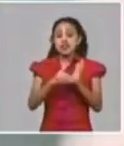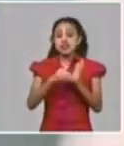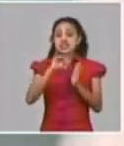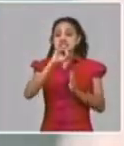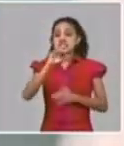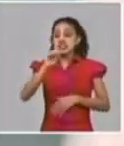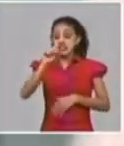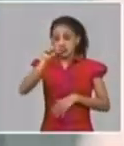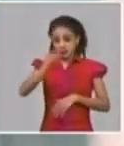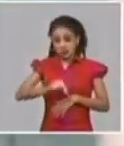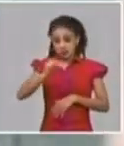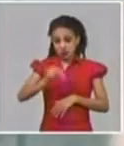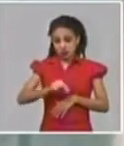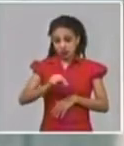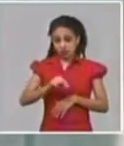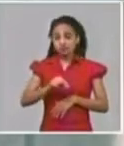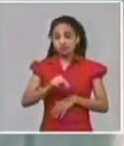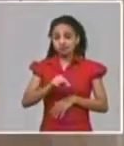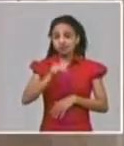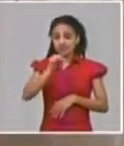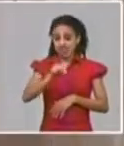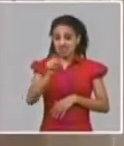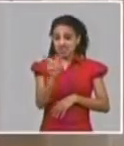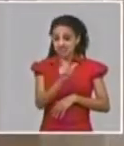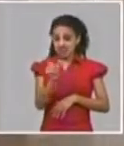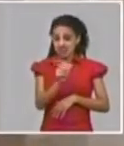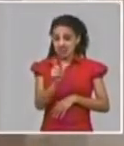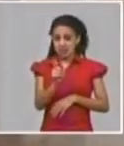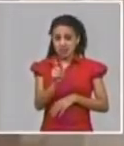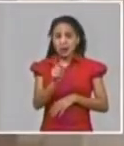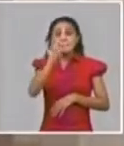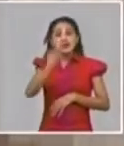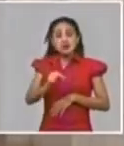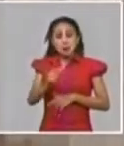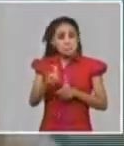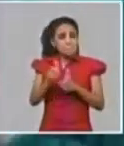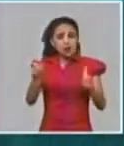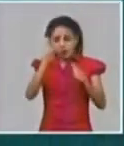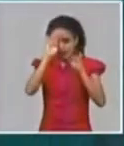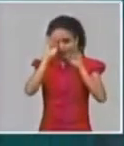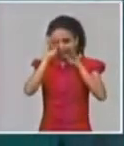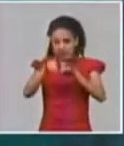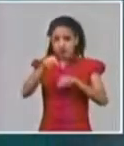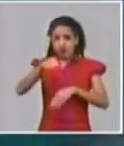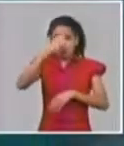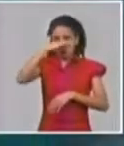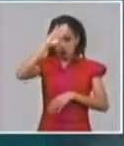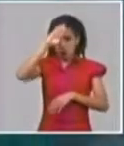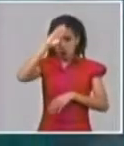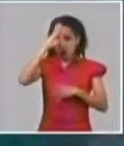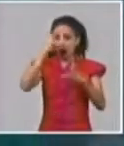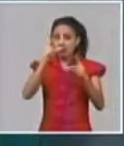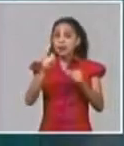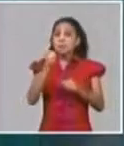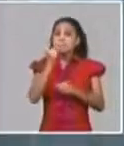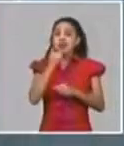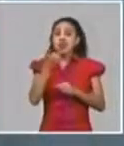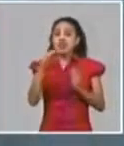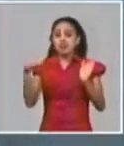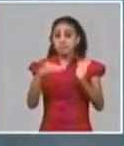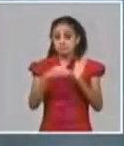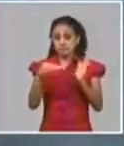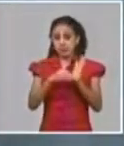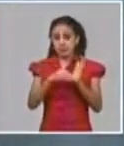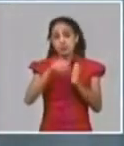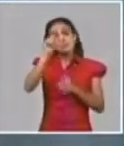el 22 de abril nosotros lo marcamos como el mayor, el día que mayor número de ingresos tuvimos en Cuba con más de 10.700 casos. ¿Entre que estaban en hospitales o que